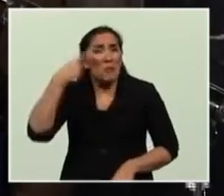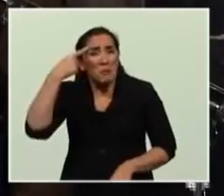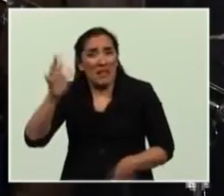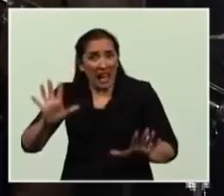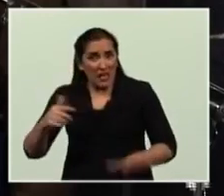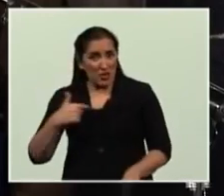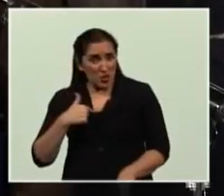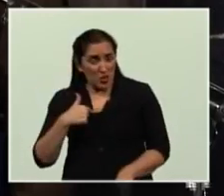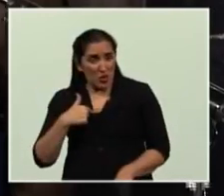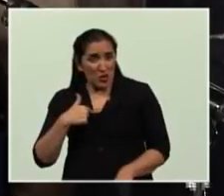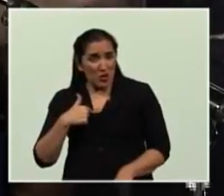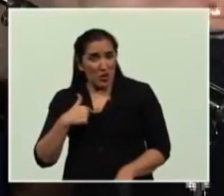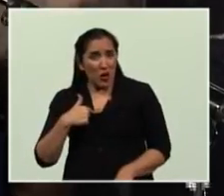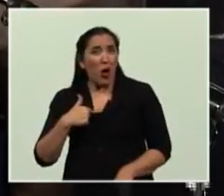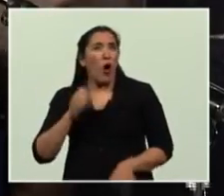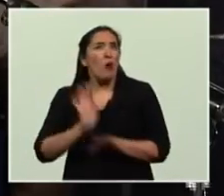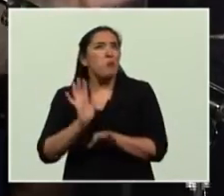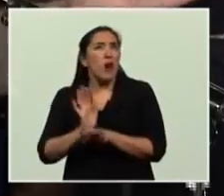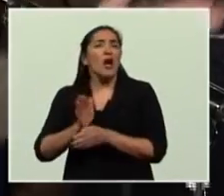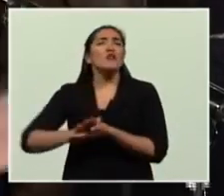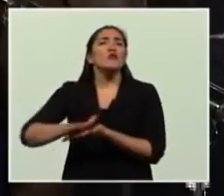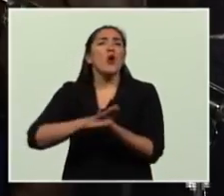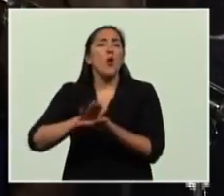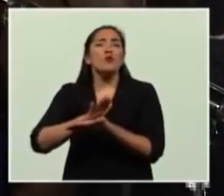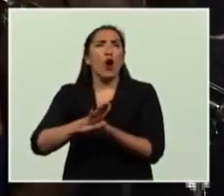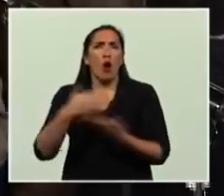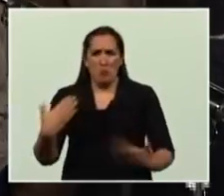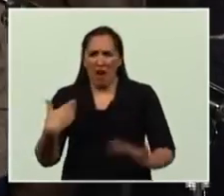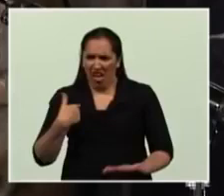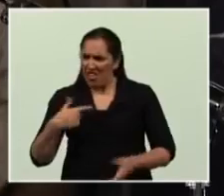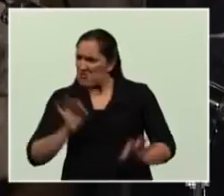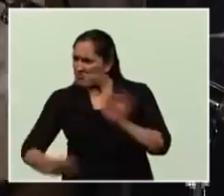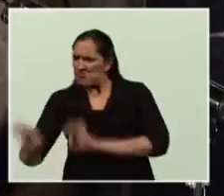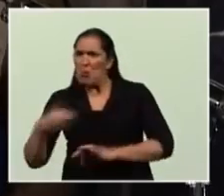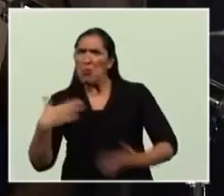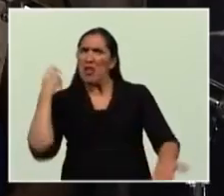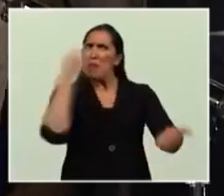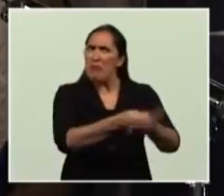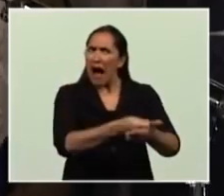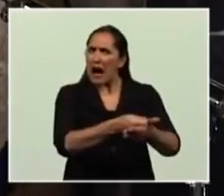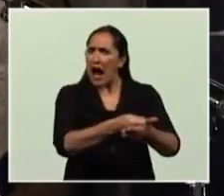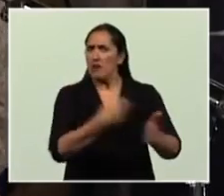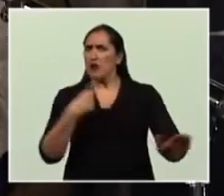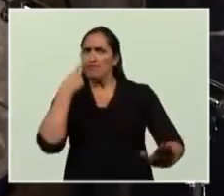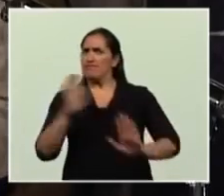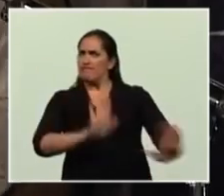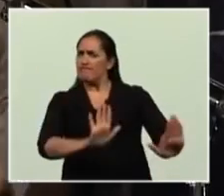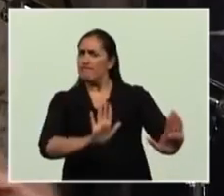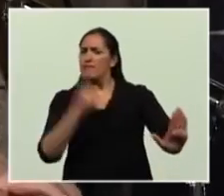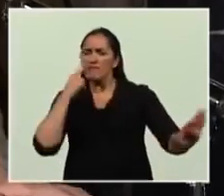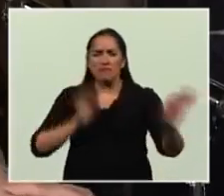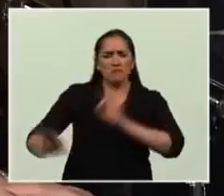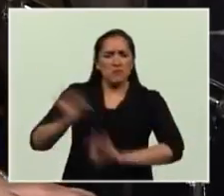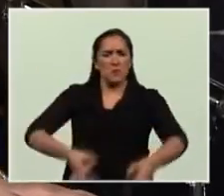hubiera sido pagar, no lo hubiera hecho, no, porque sabía lo que iba a pasar, lo que pasó exactamente